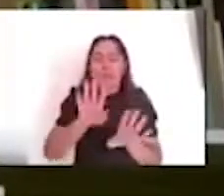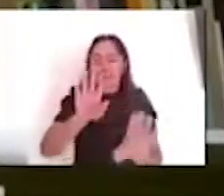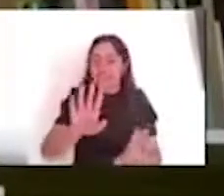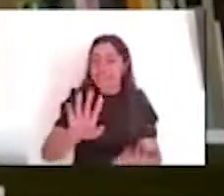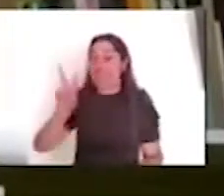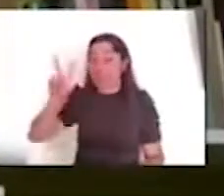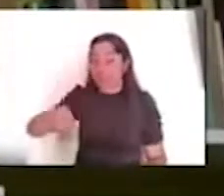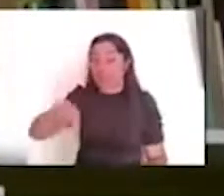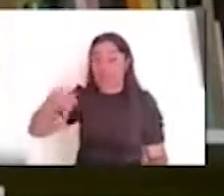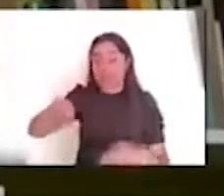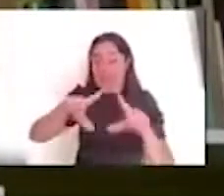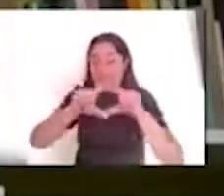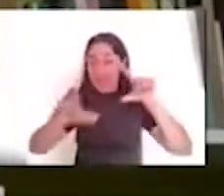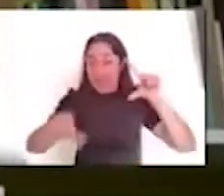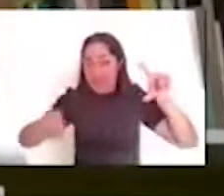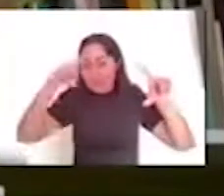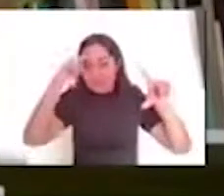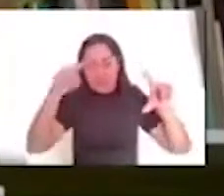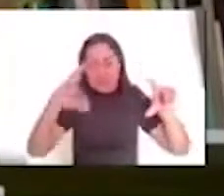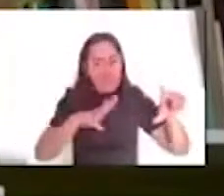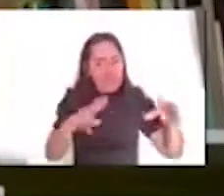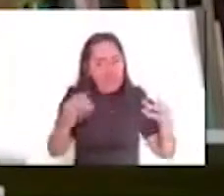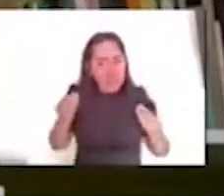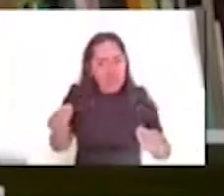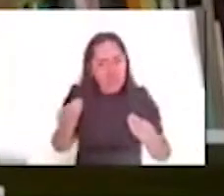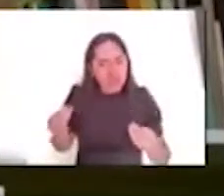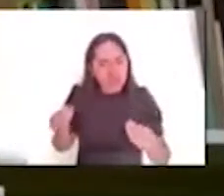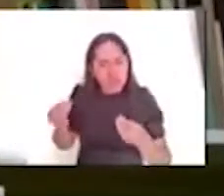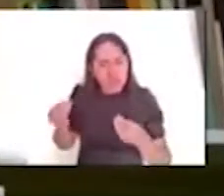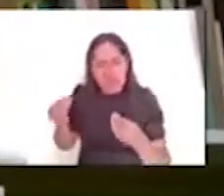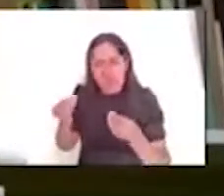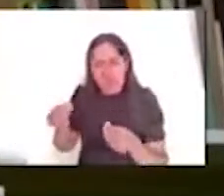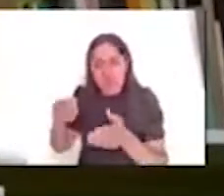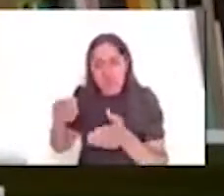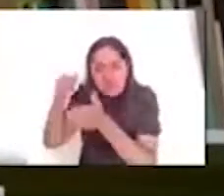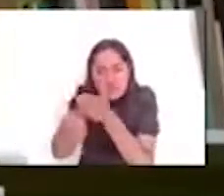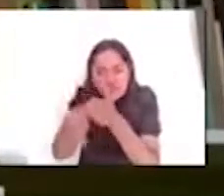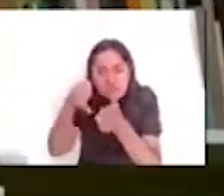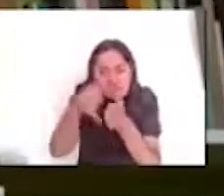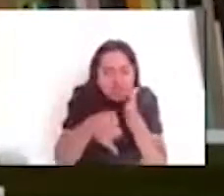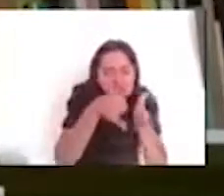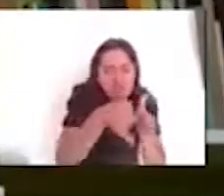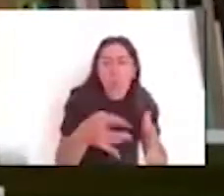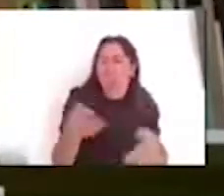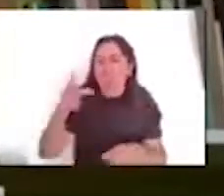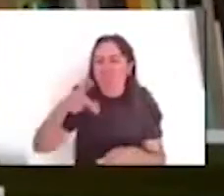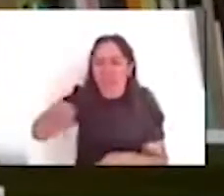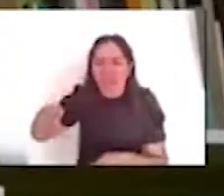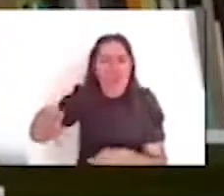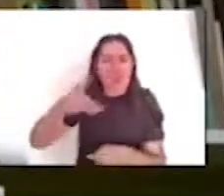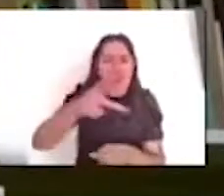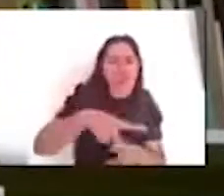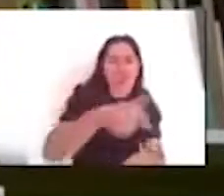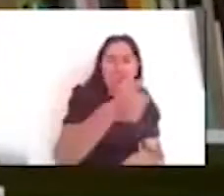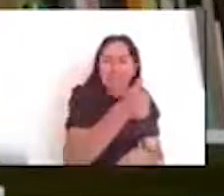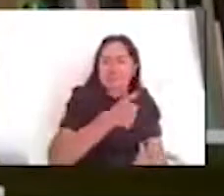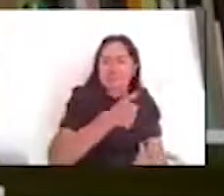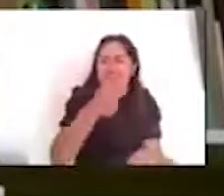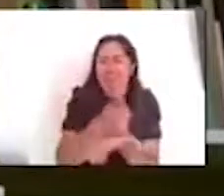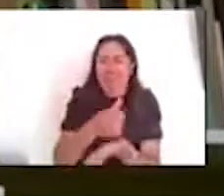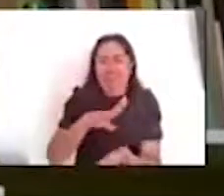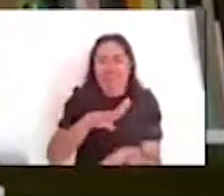Existen vestigios arqueológicos prácticamente en todas, casi en todos los lugares, en todos los pueblos, en todas las ciudades, ¿no? Bueno,